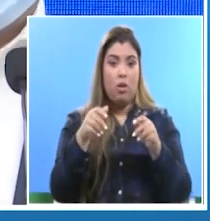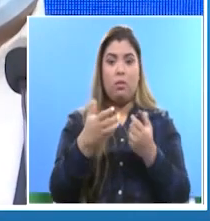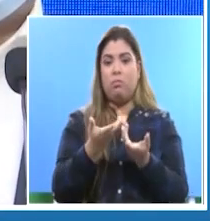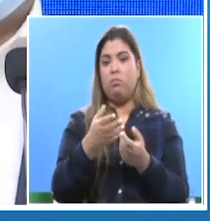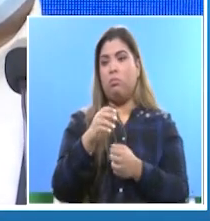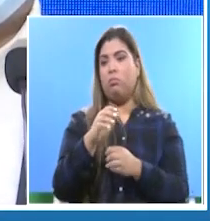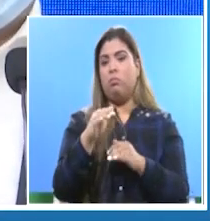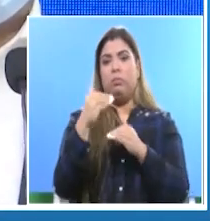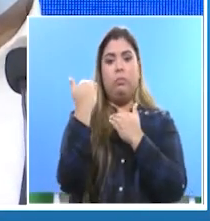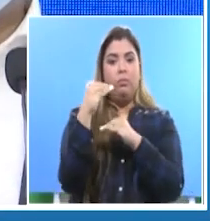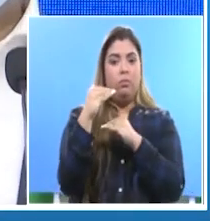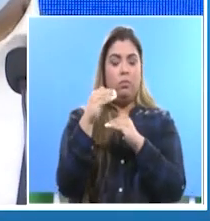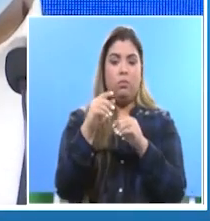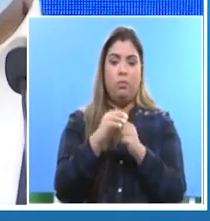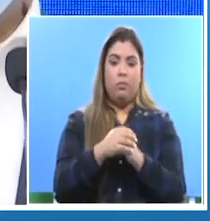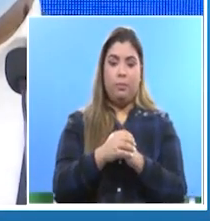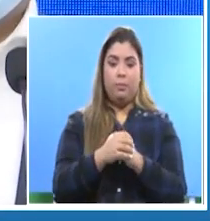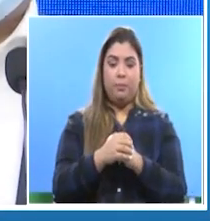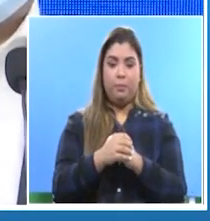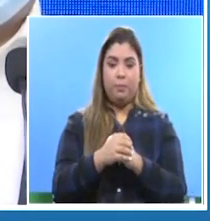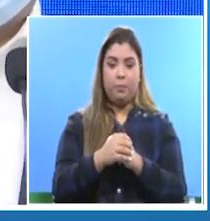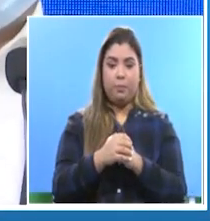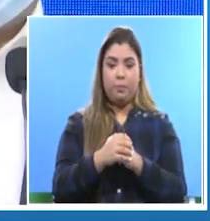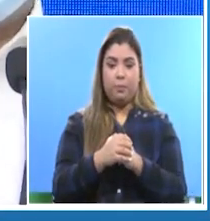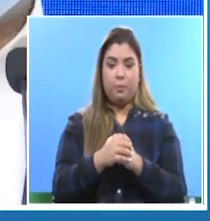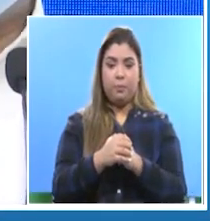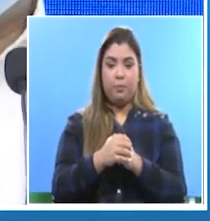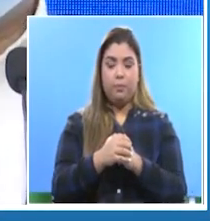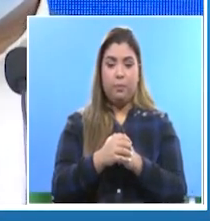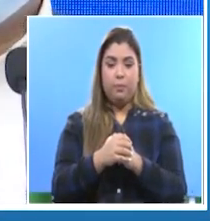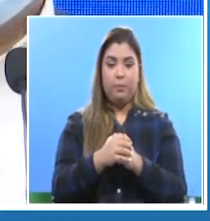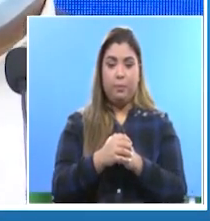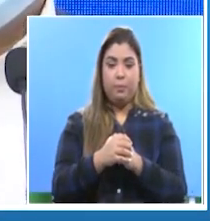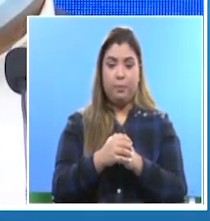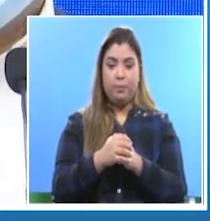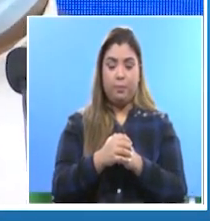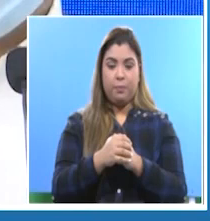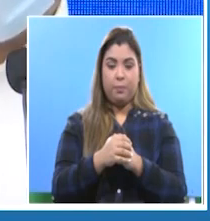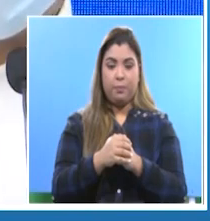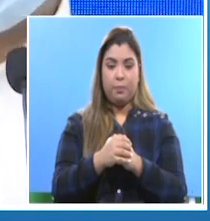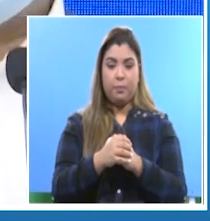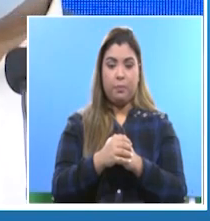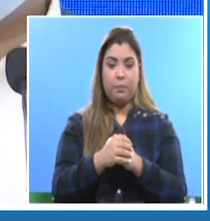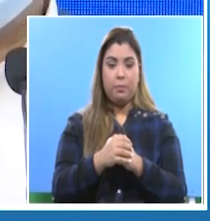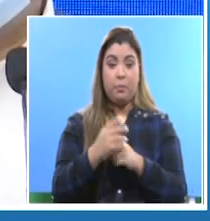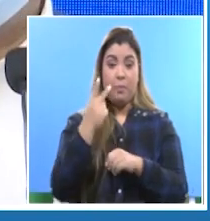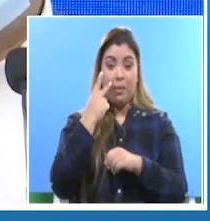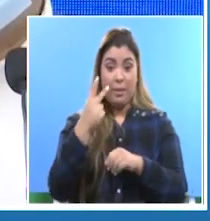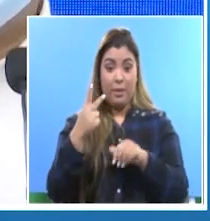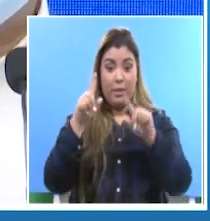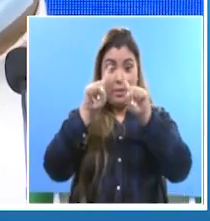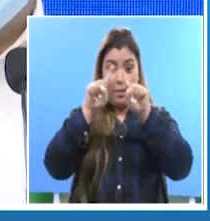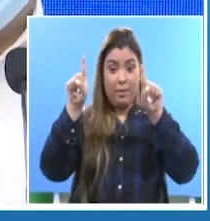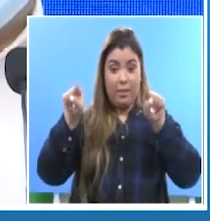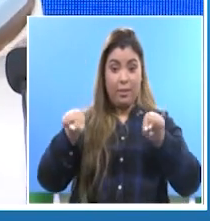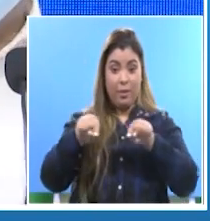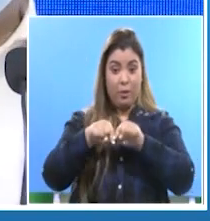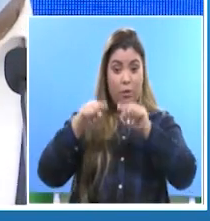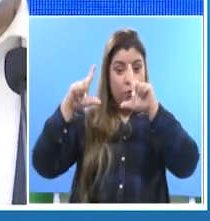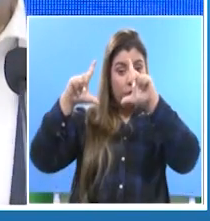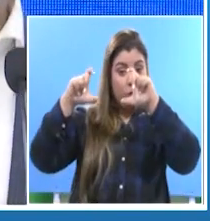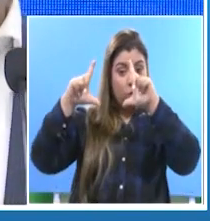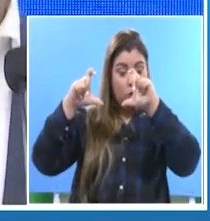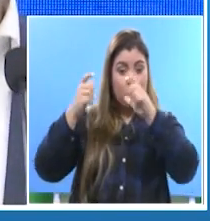en un momento determinado. Como vemos en la figura que se está presentando,